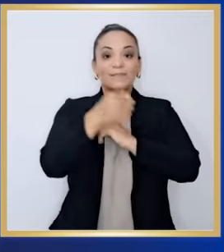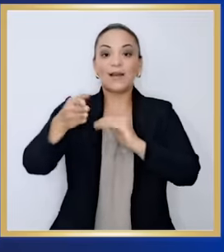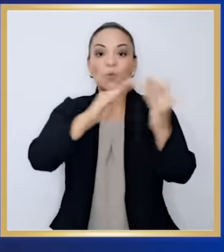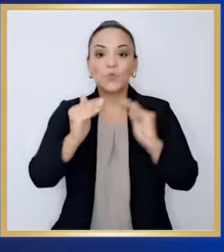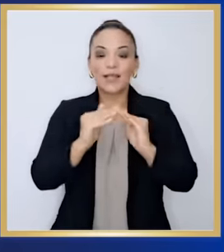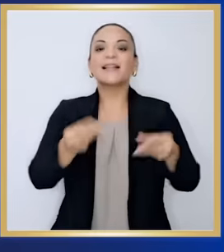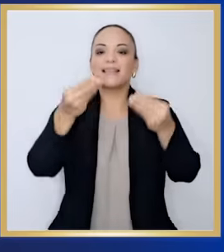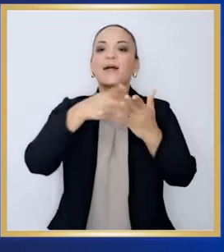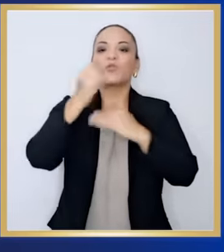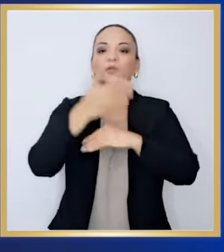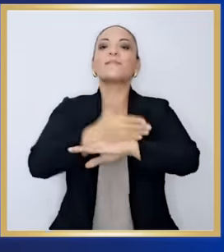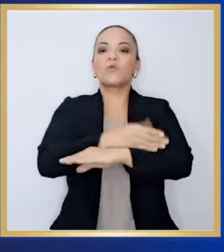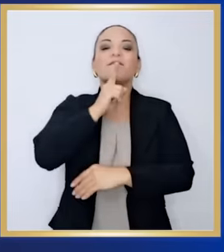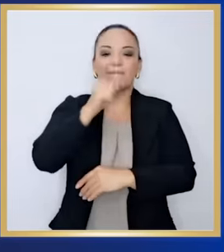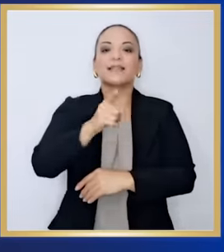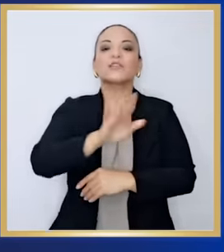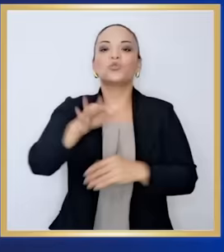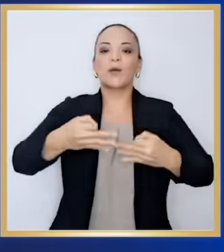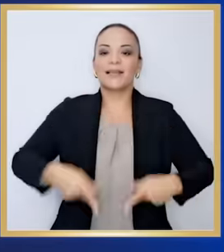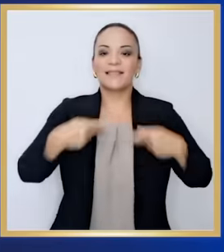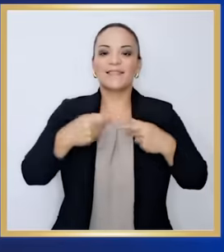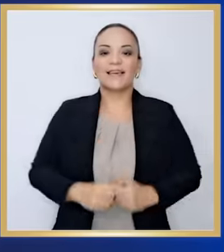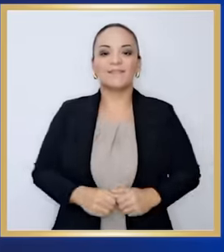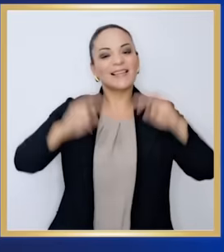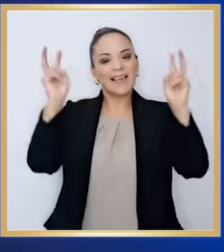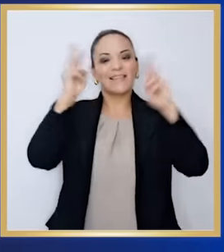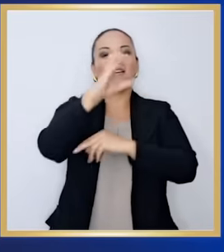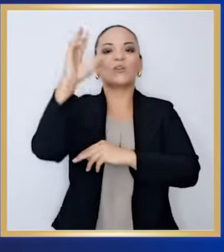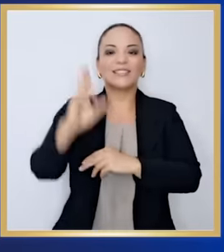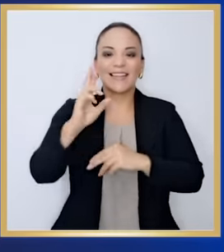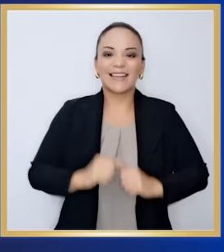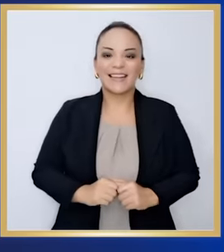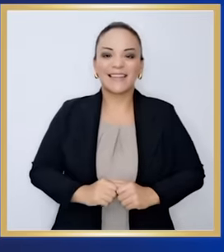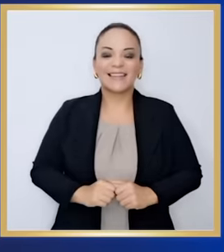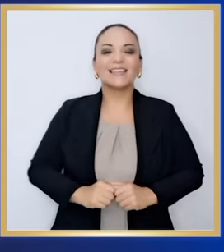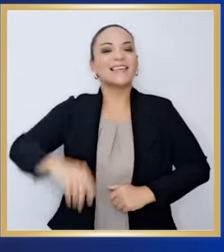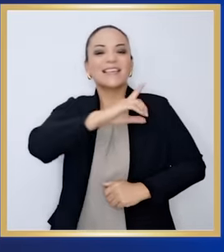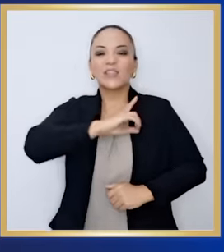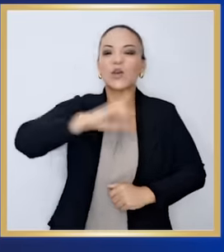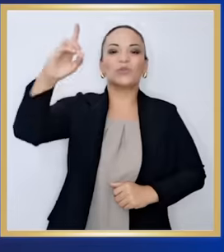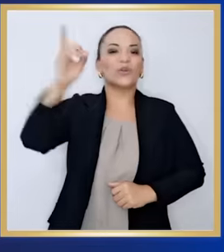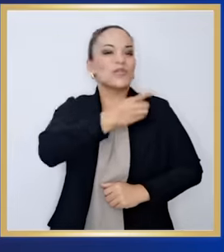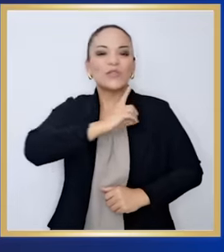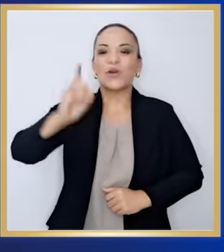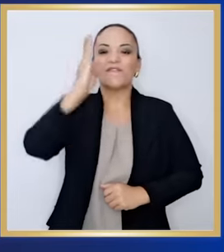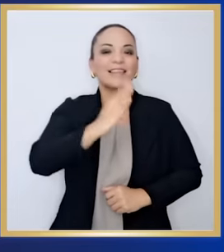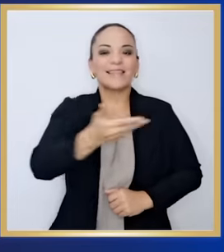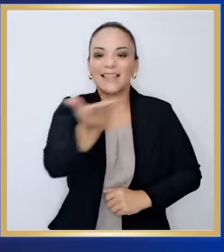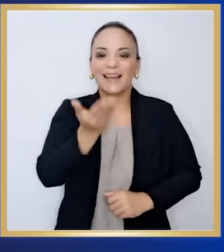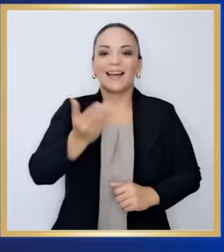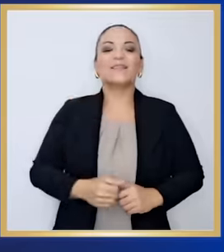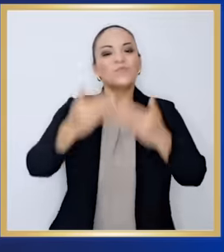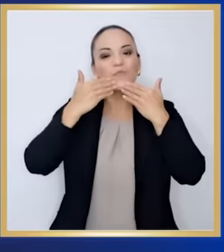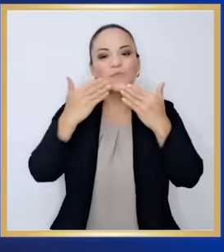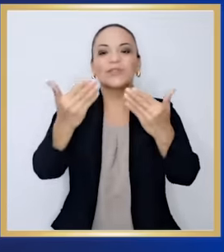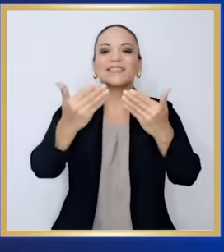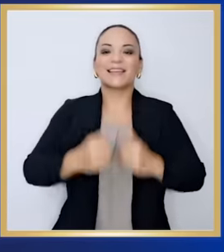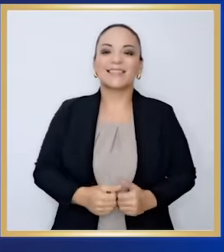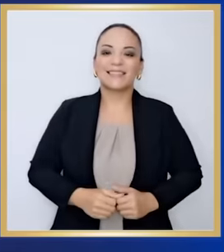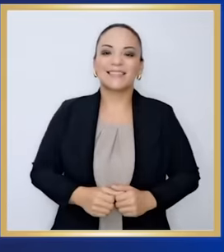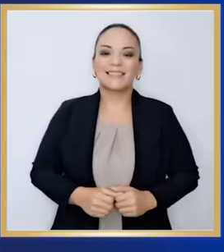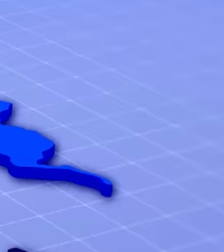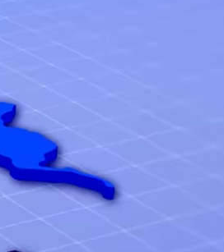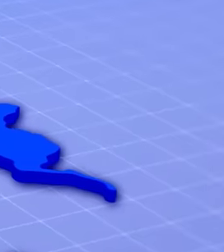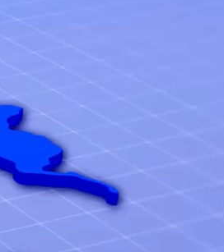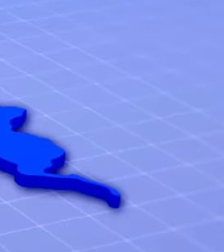de vida. Que viva Costa Rica y que Dios, Dios nos bendiga. Muchísimas